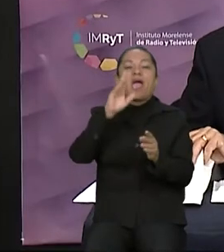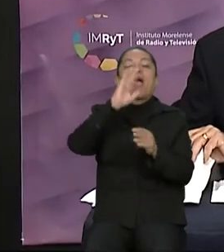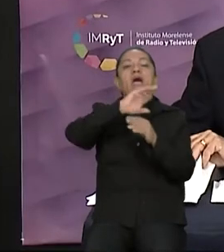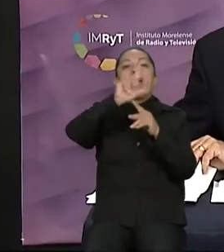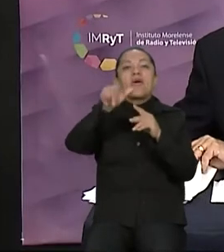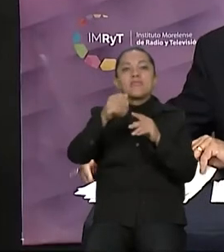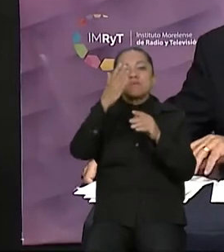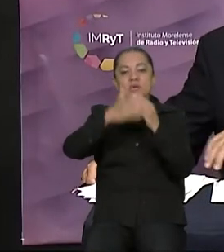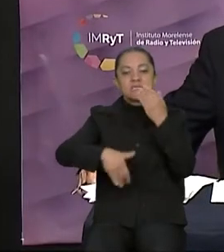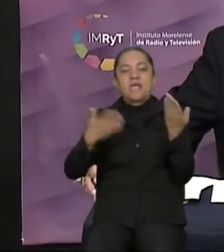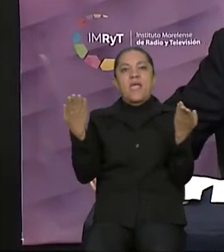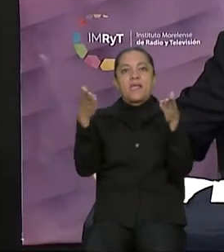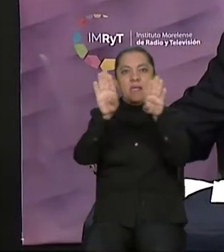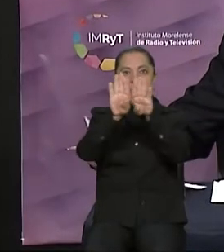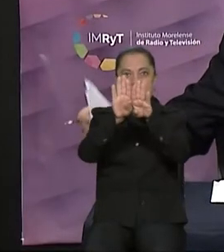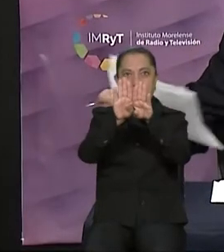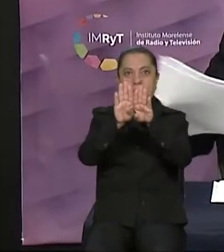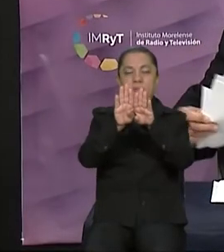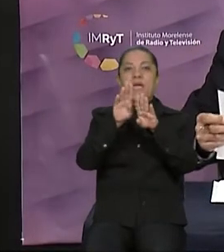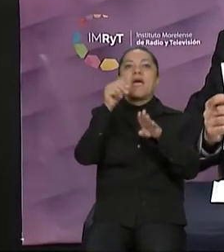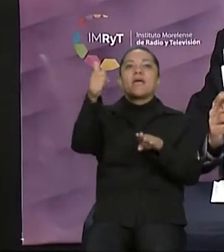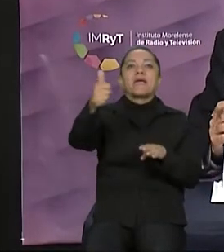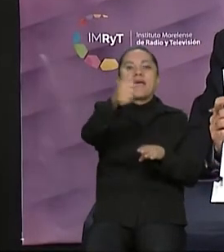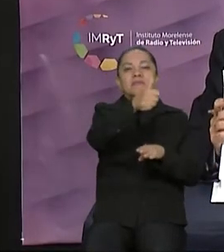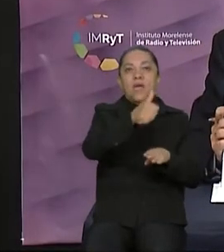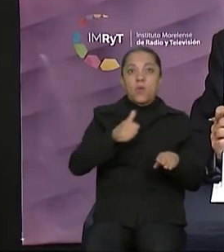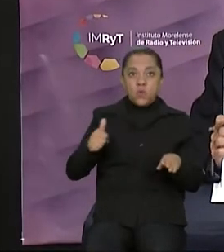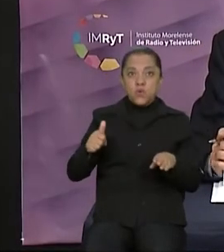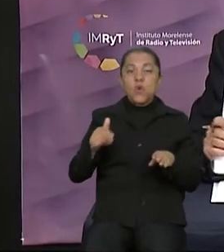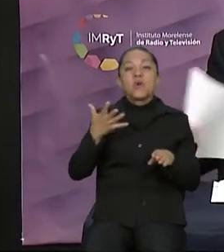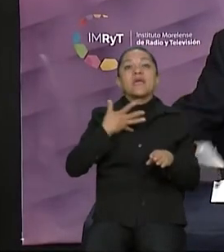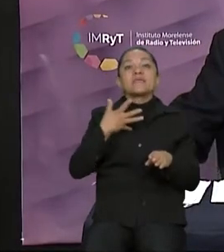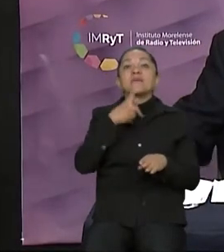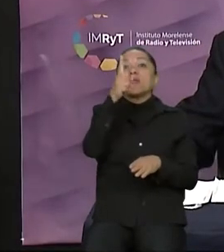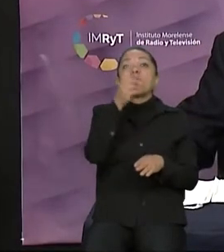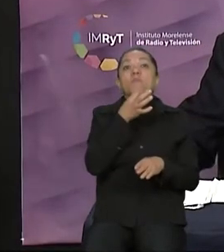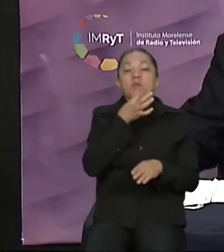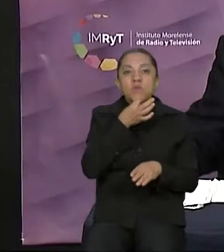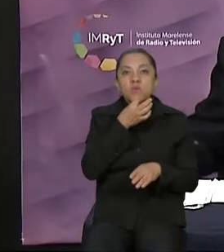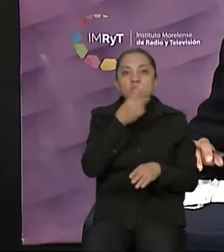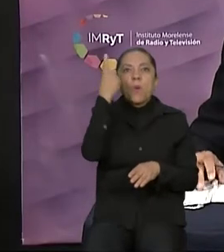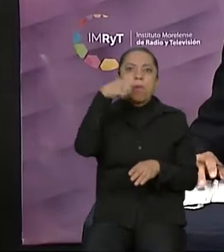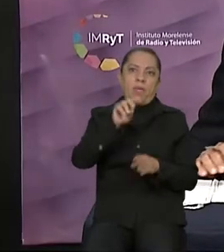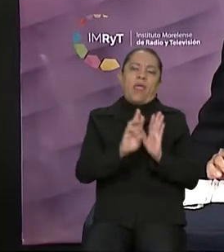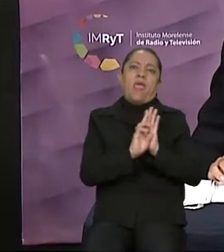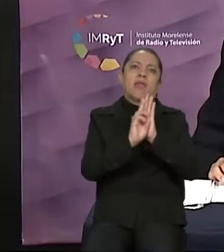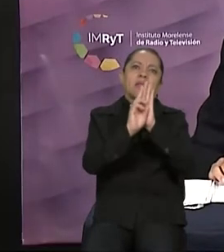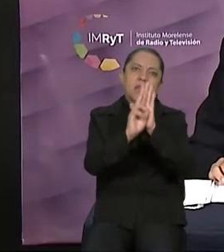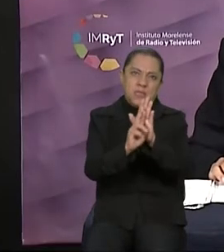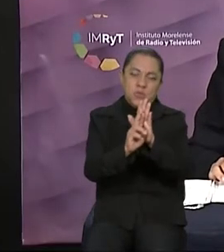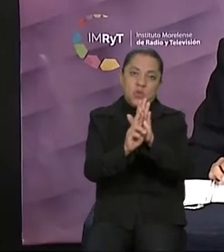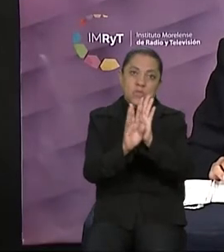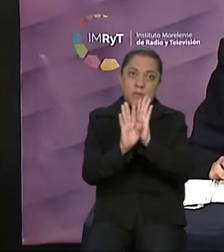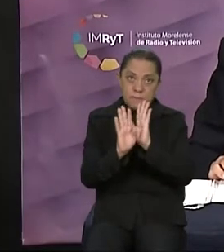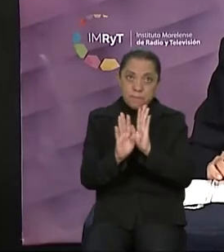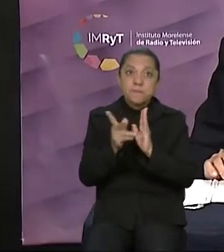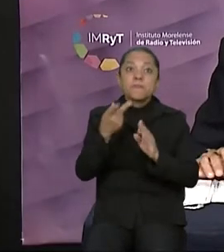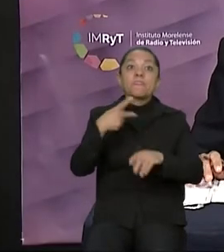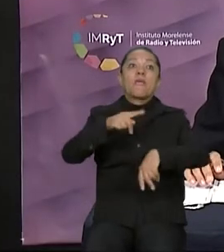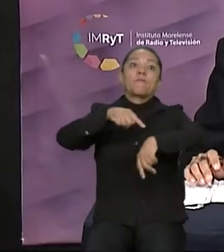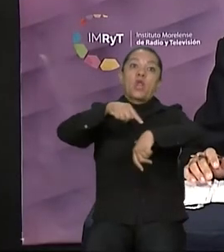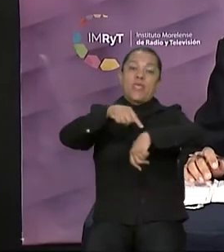candidata. Para esto, tendrán un minuto para poder responder. Cabe destacar que los tiempos son